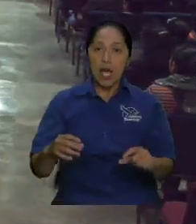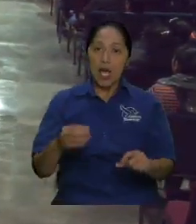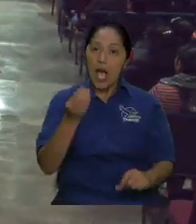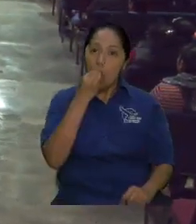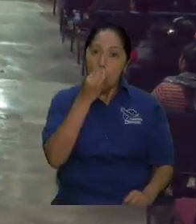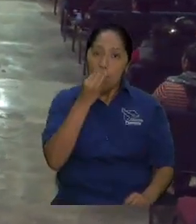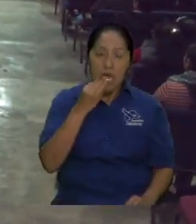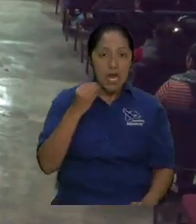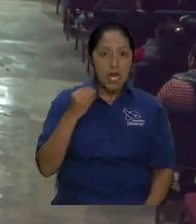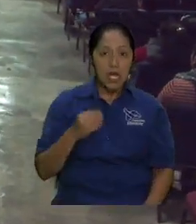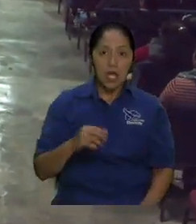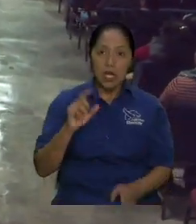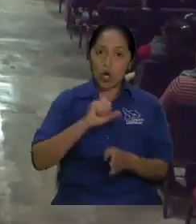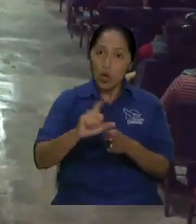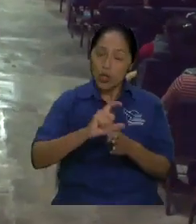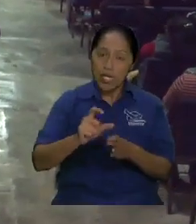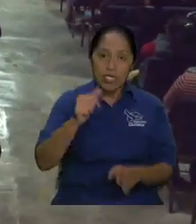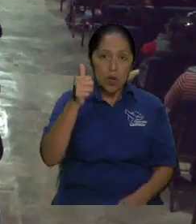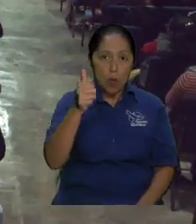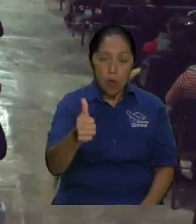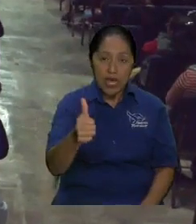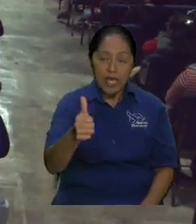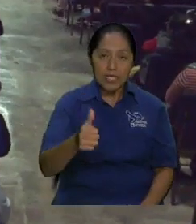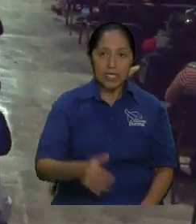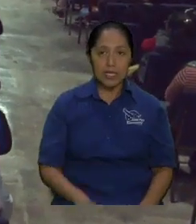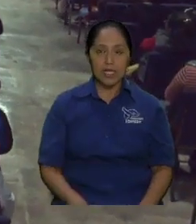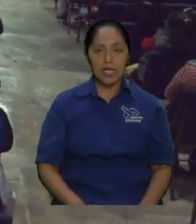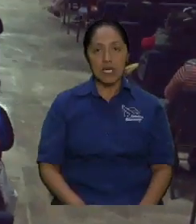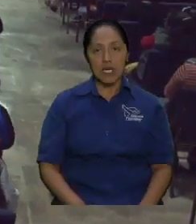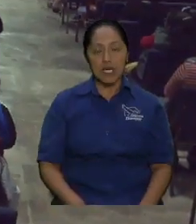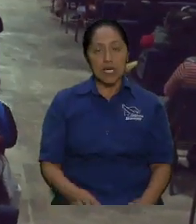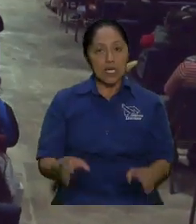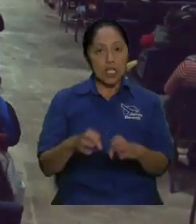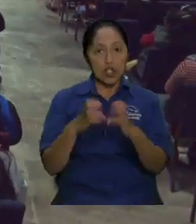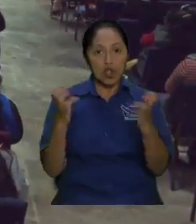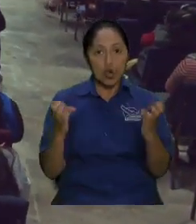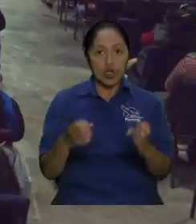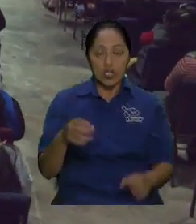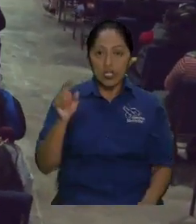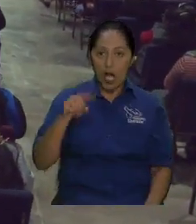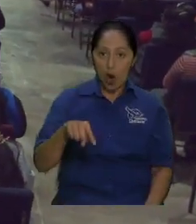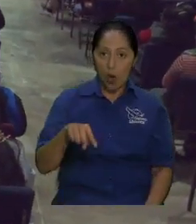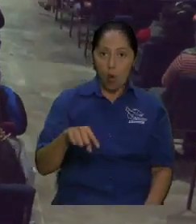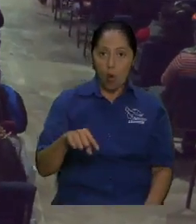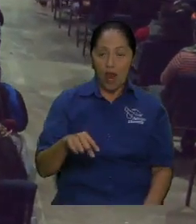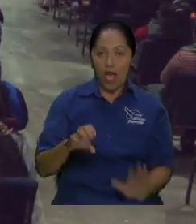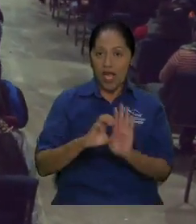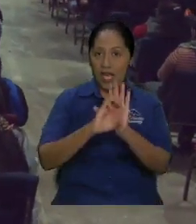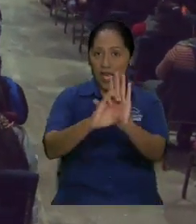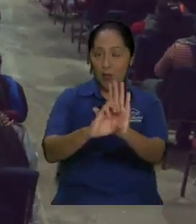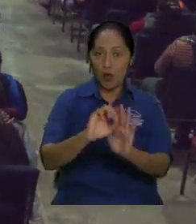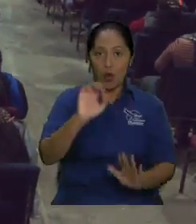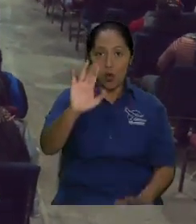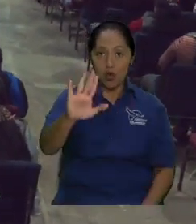Por ejemplo, usted no me puede dar a mí de comer. Por favor, por amor, ¿verdad? No, no. Si me invita a su casa, nunca me va a dar hígado.